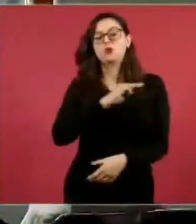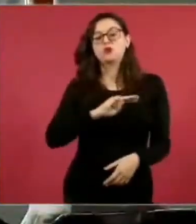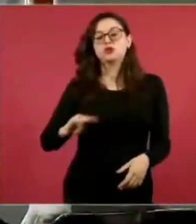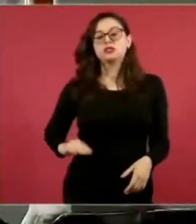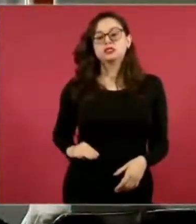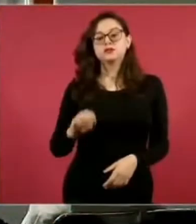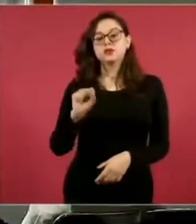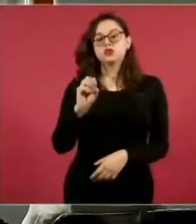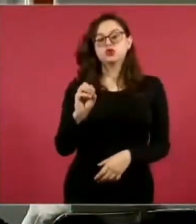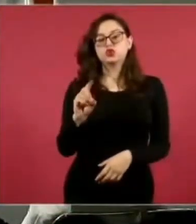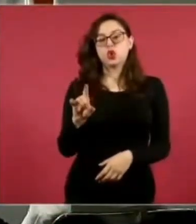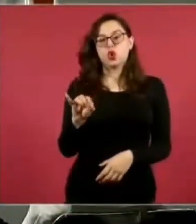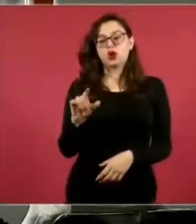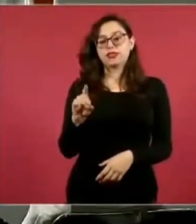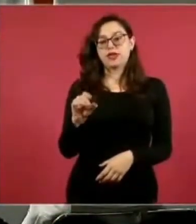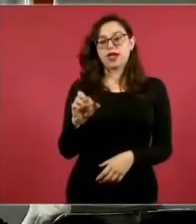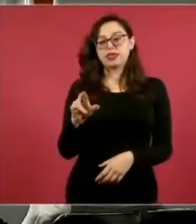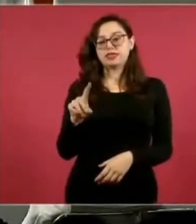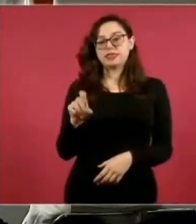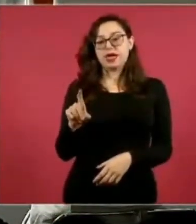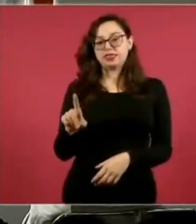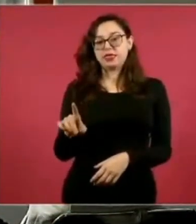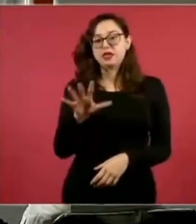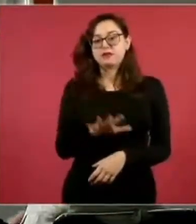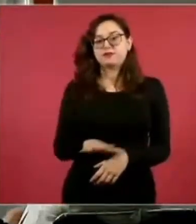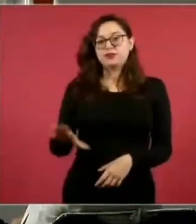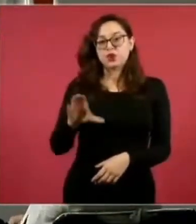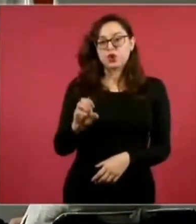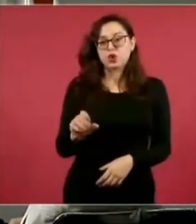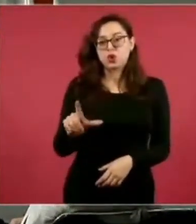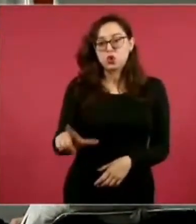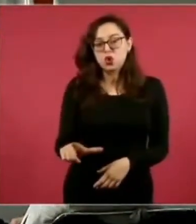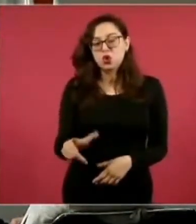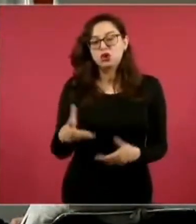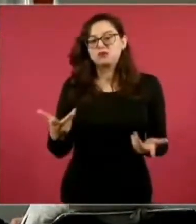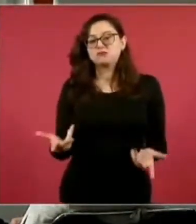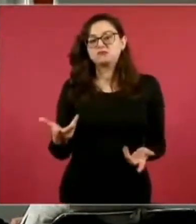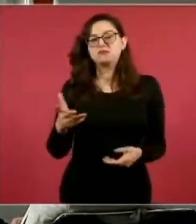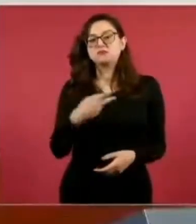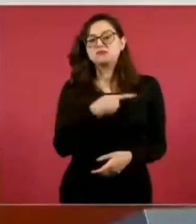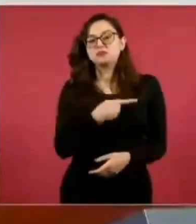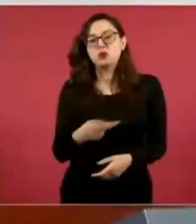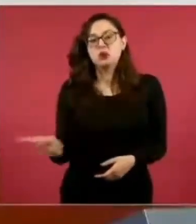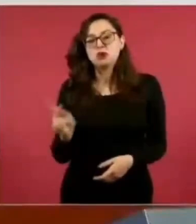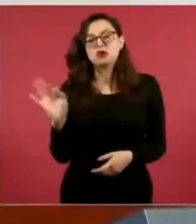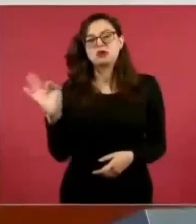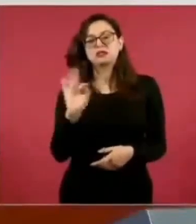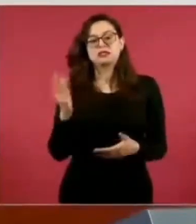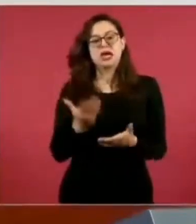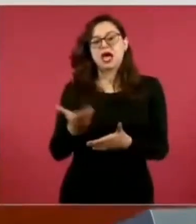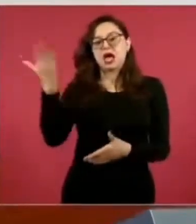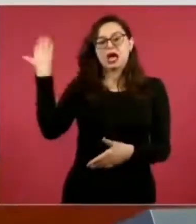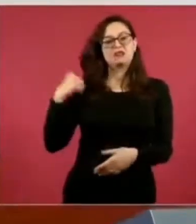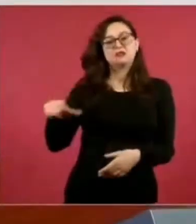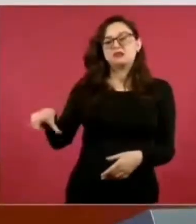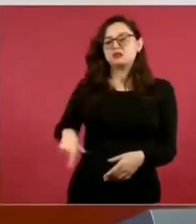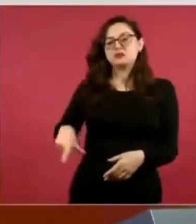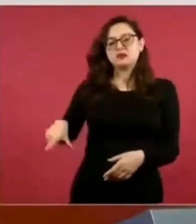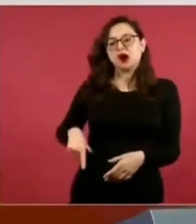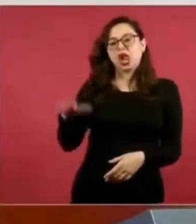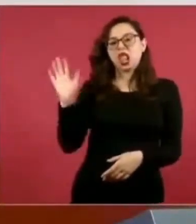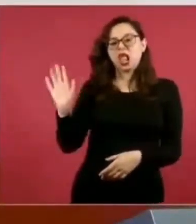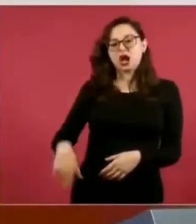trata de una colonia popular, quizá por eso nunca estuvo en la agenda de otros gobernantes, una colonia